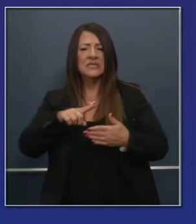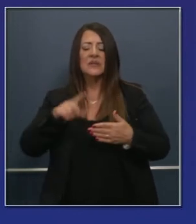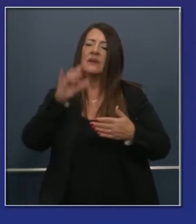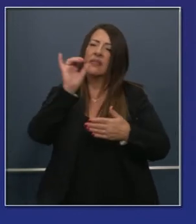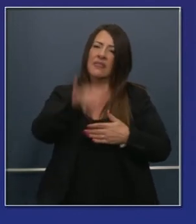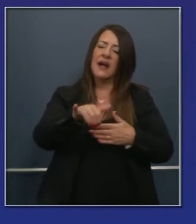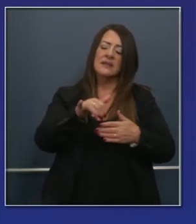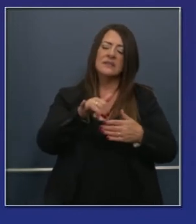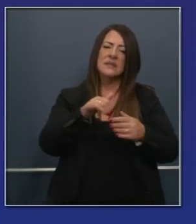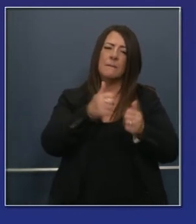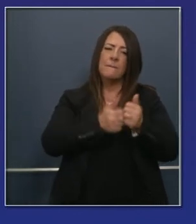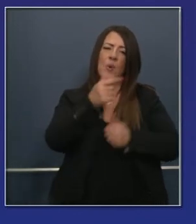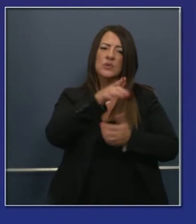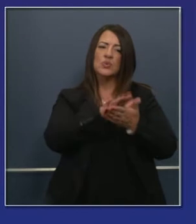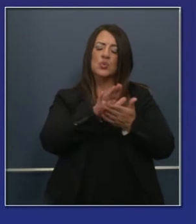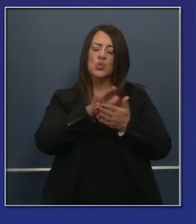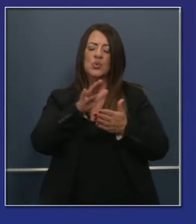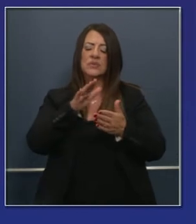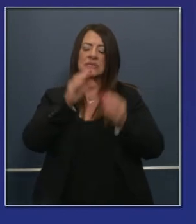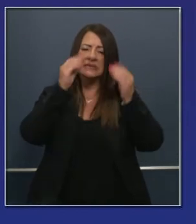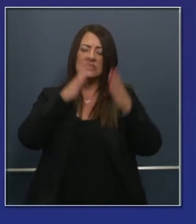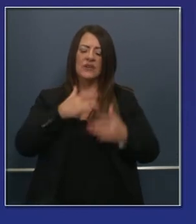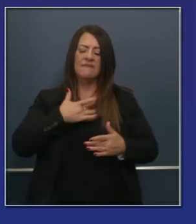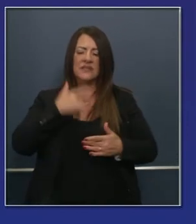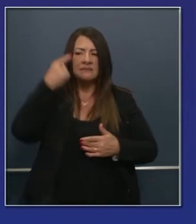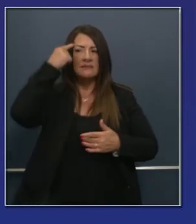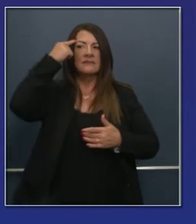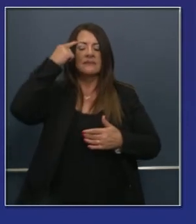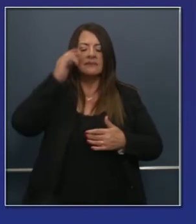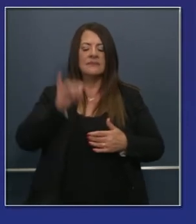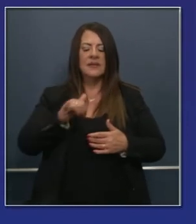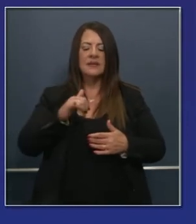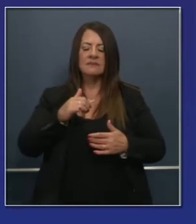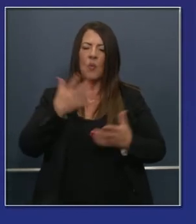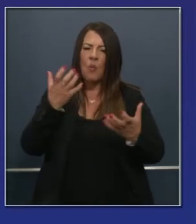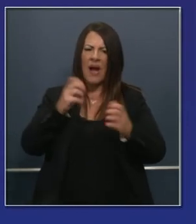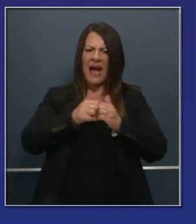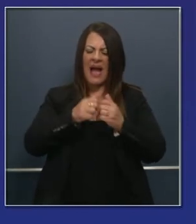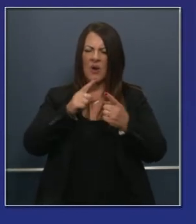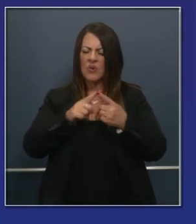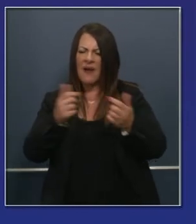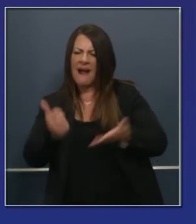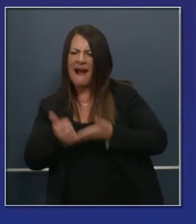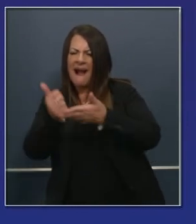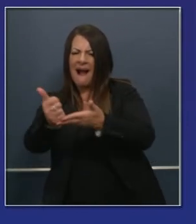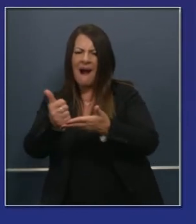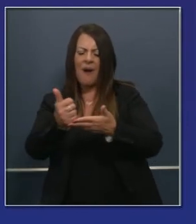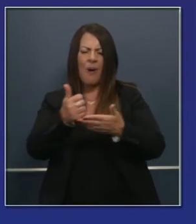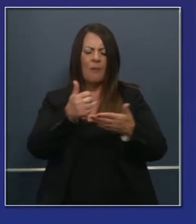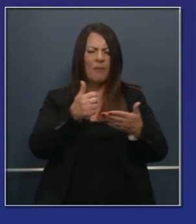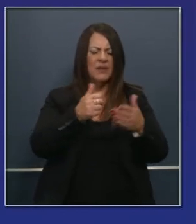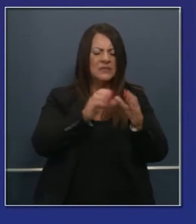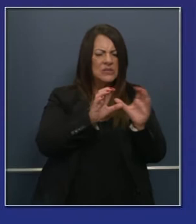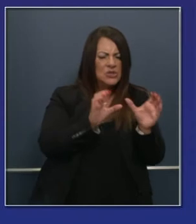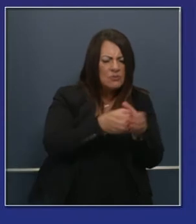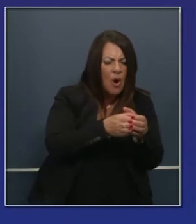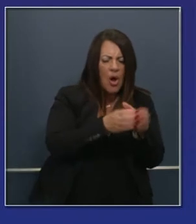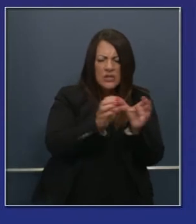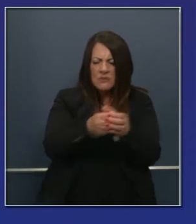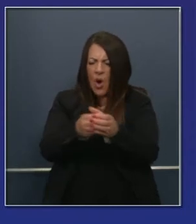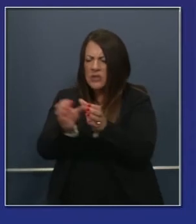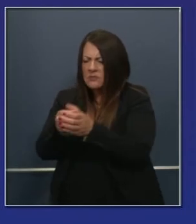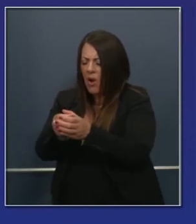líderes escolares, esto es importante. Ellos han creado métodos muy creativos de cómo utilizar